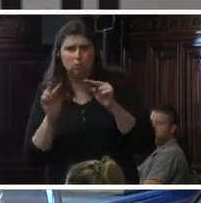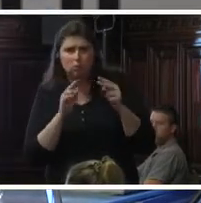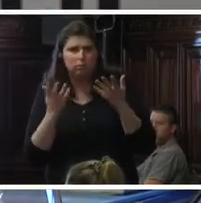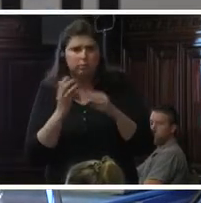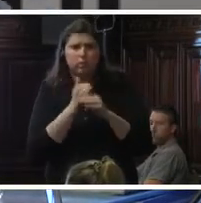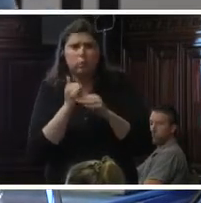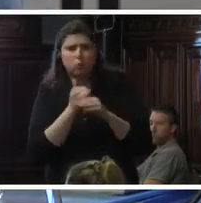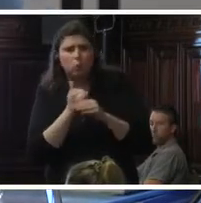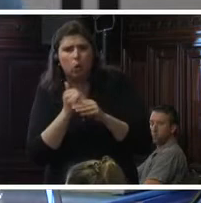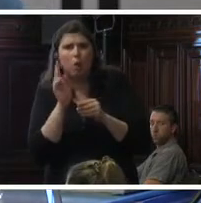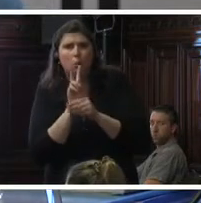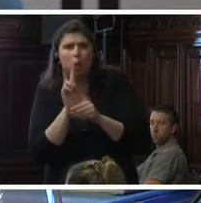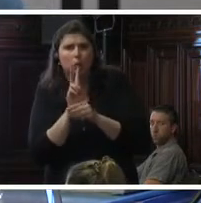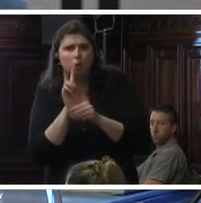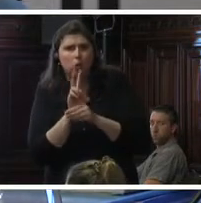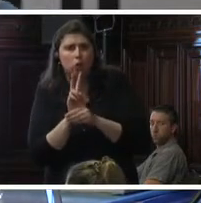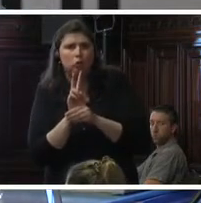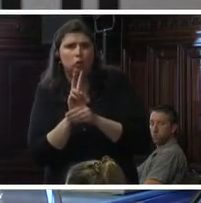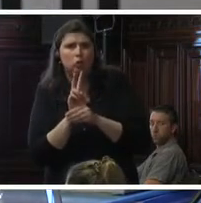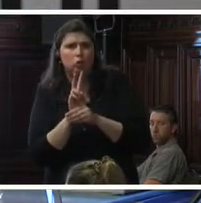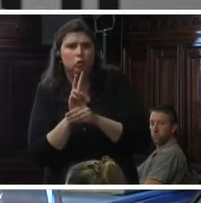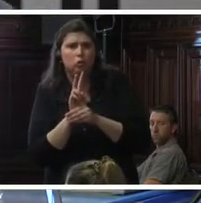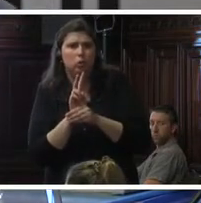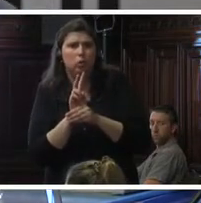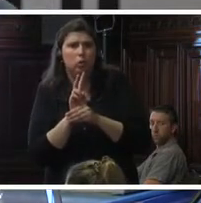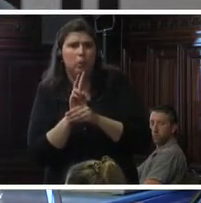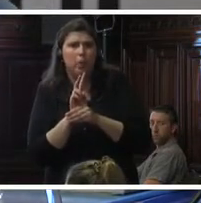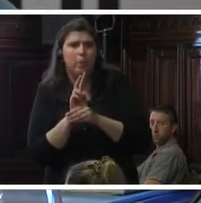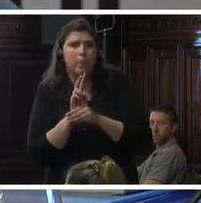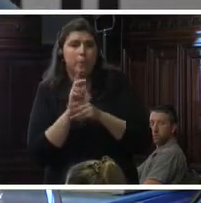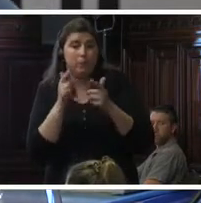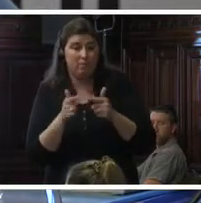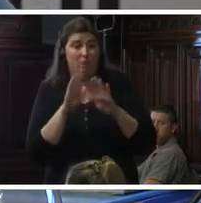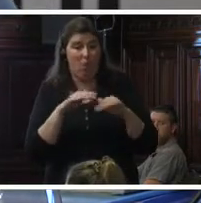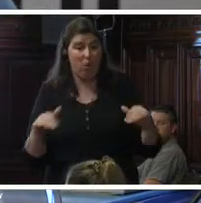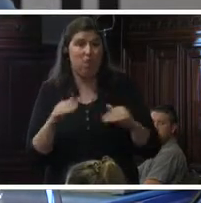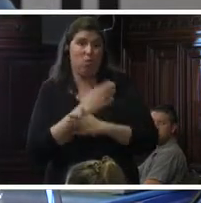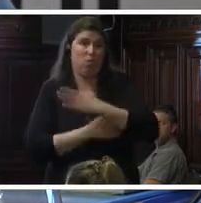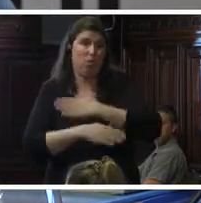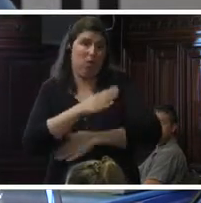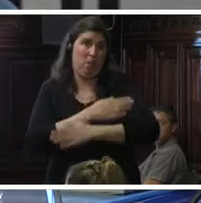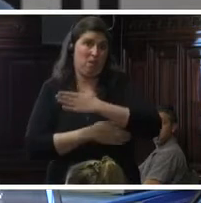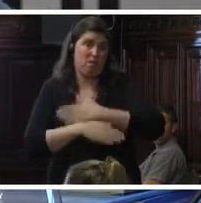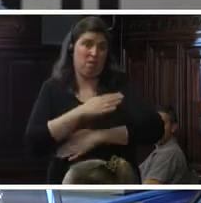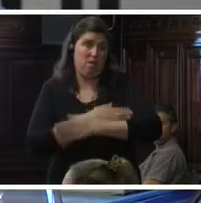instituciones de protección que están los niños con discapacidad